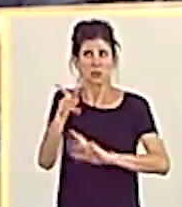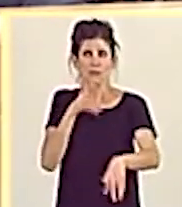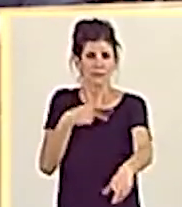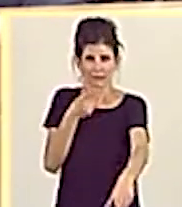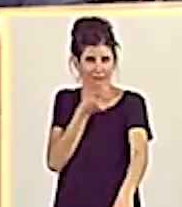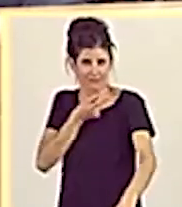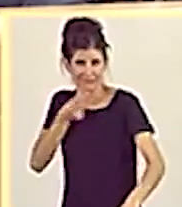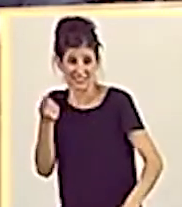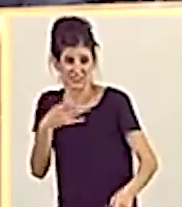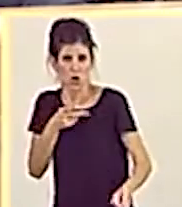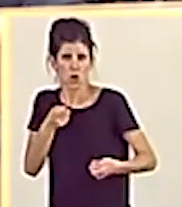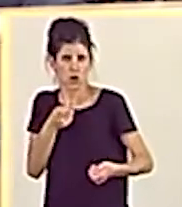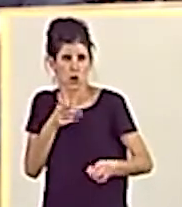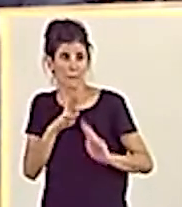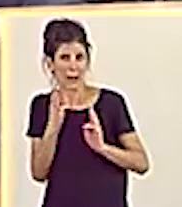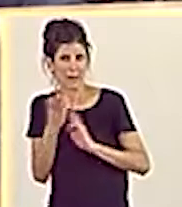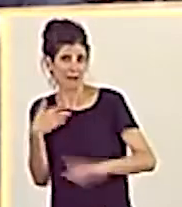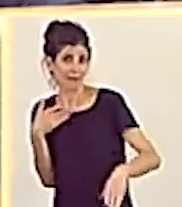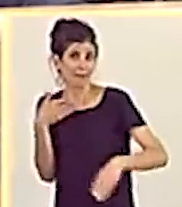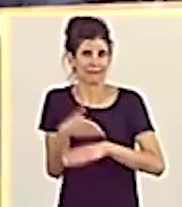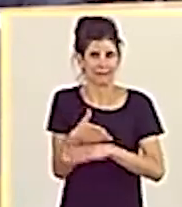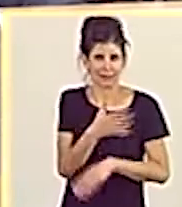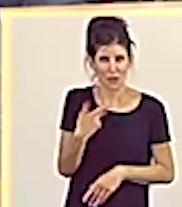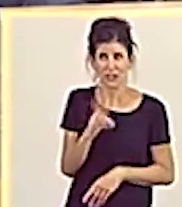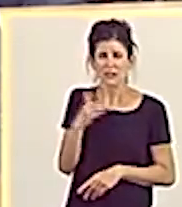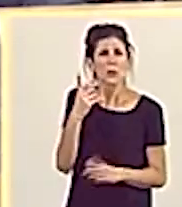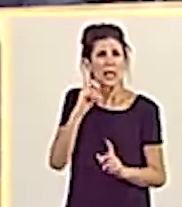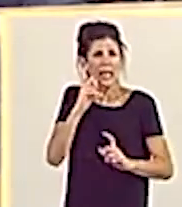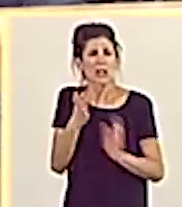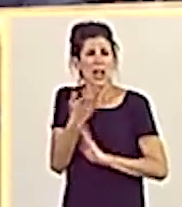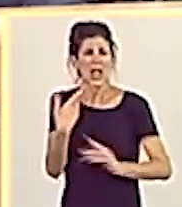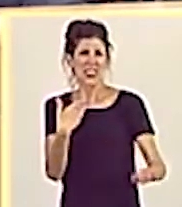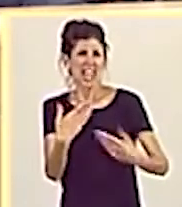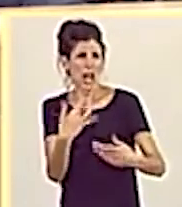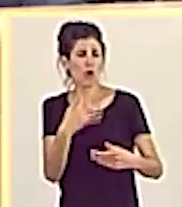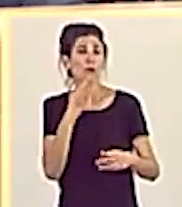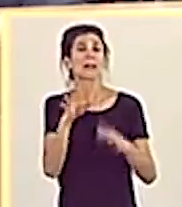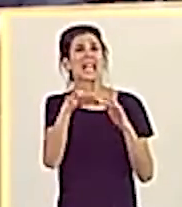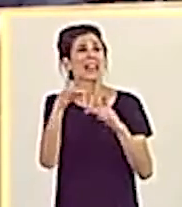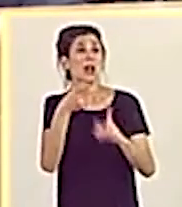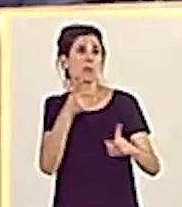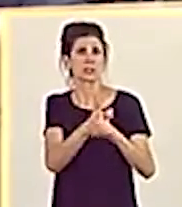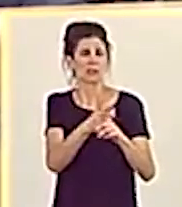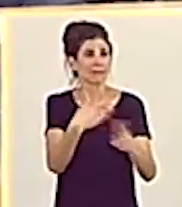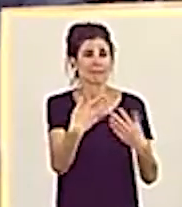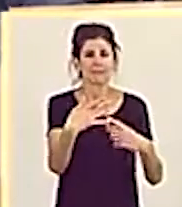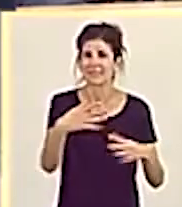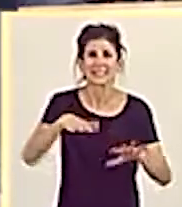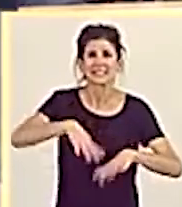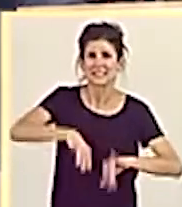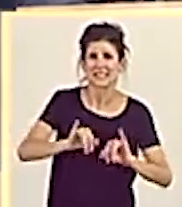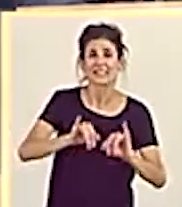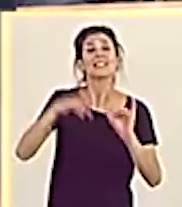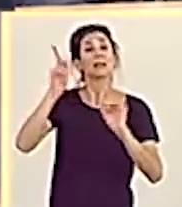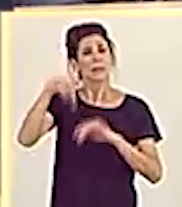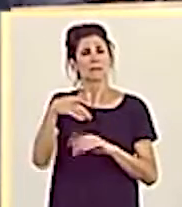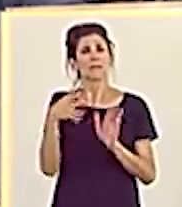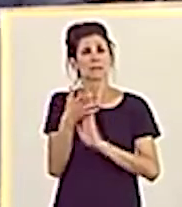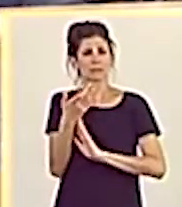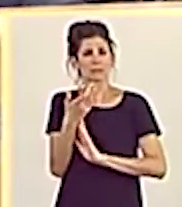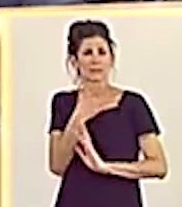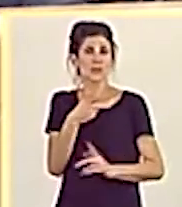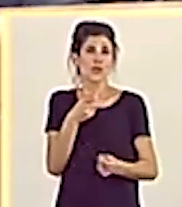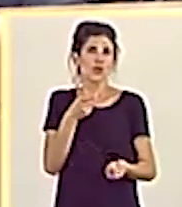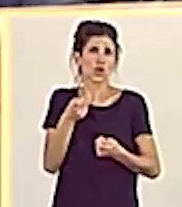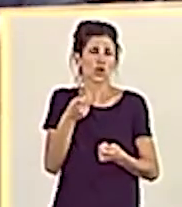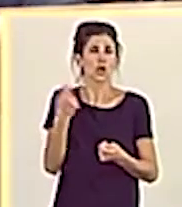parlamentario. Ni un solo intento de diálogo con el líder de la oposición y la sustitución del necesario control